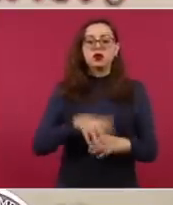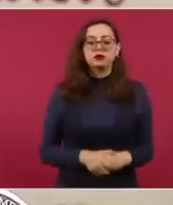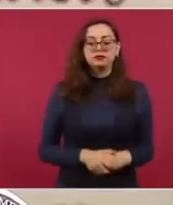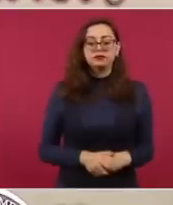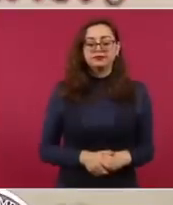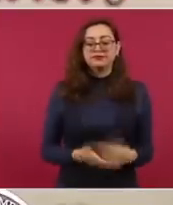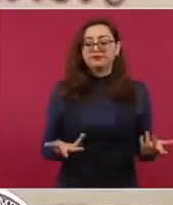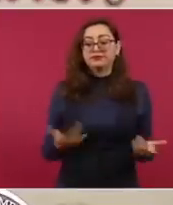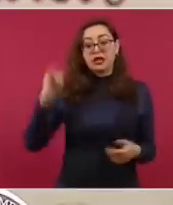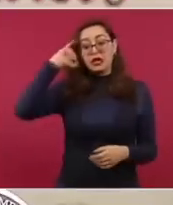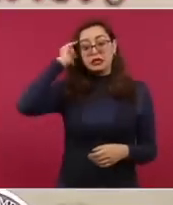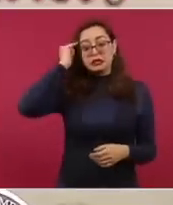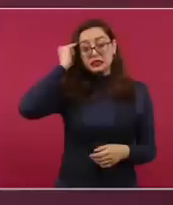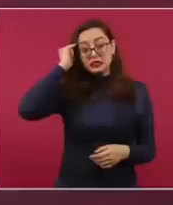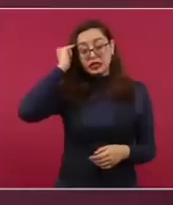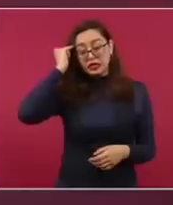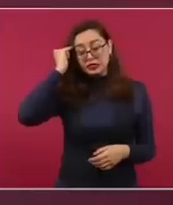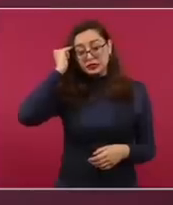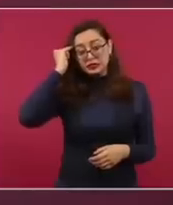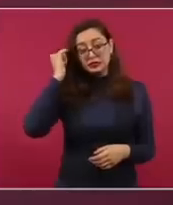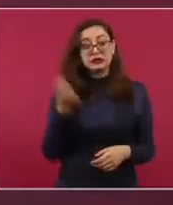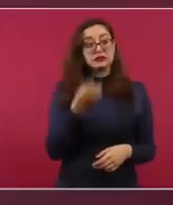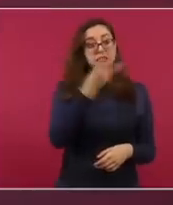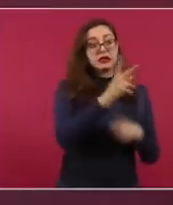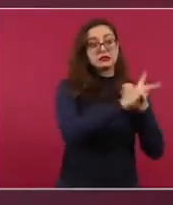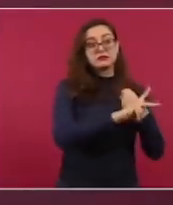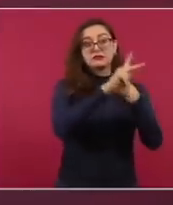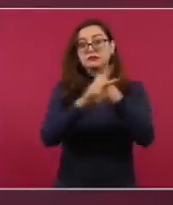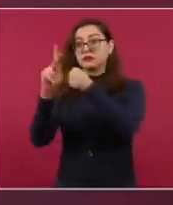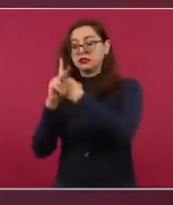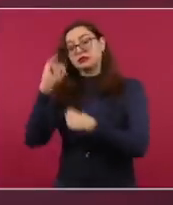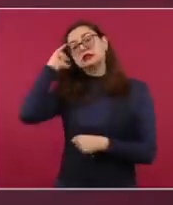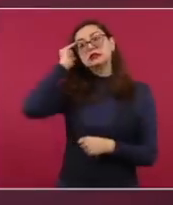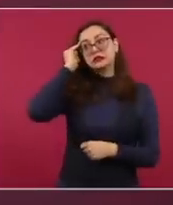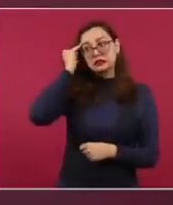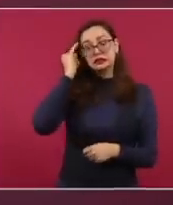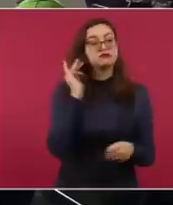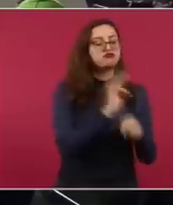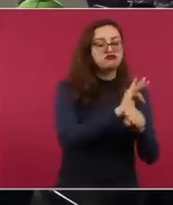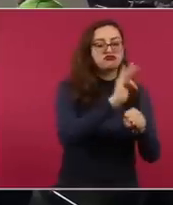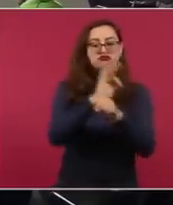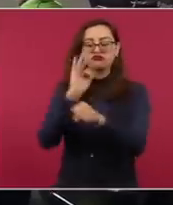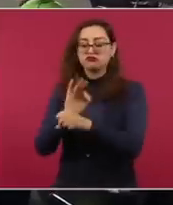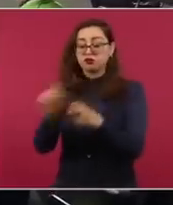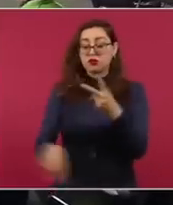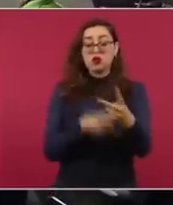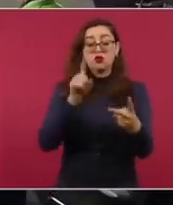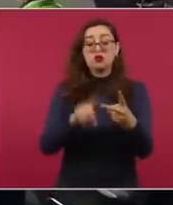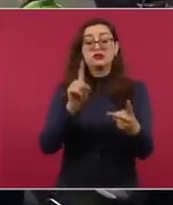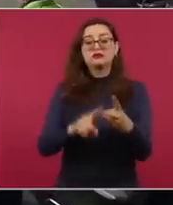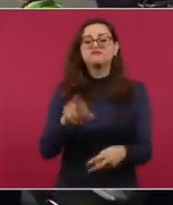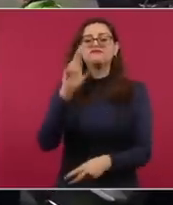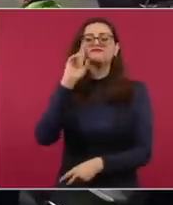contra el racismo. Eso es muy importante para México porque es la primera vez que tenemos un entendimiento de ese nivel de jerarquía